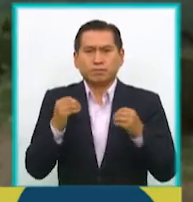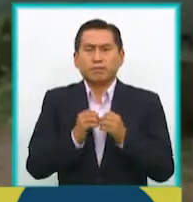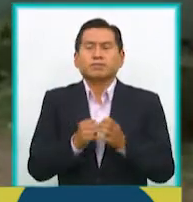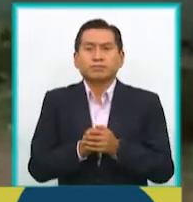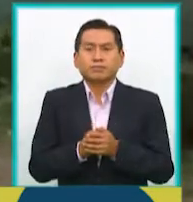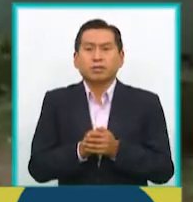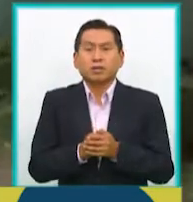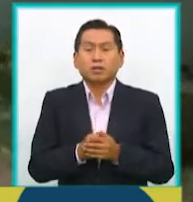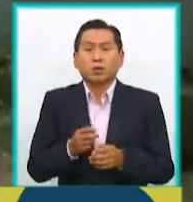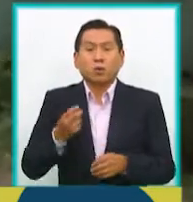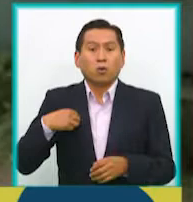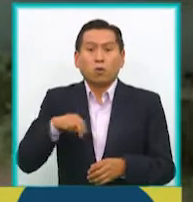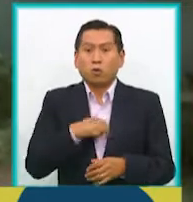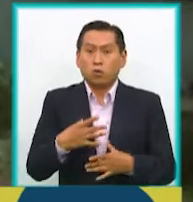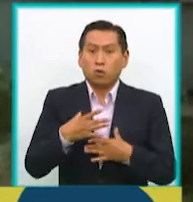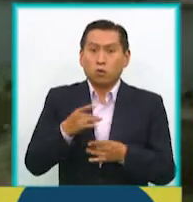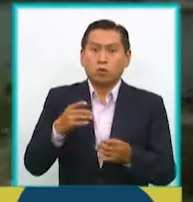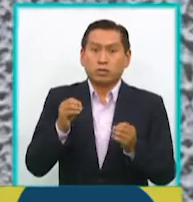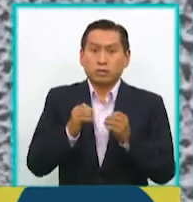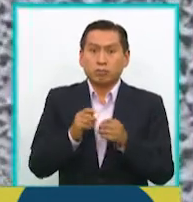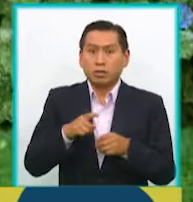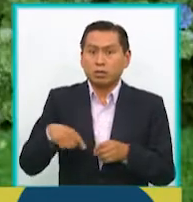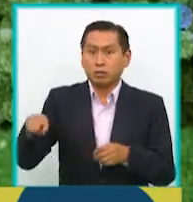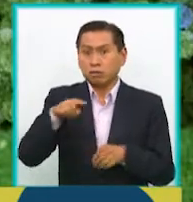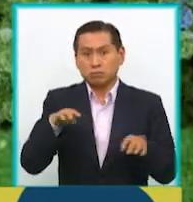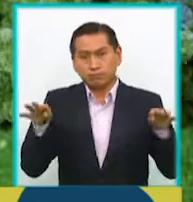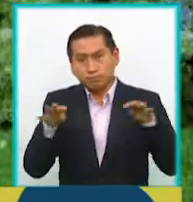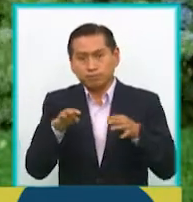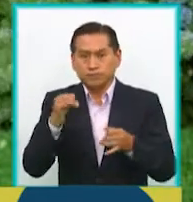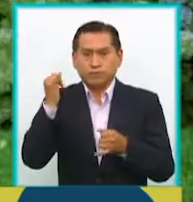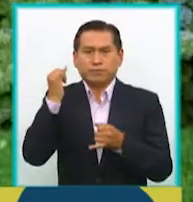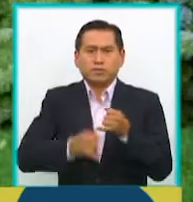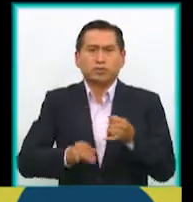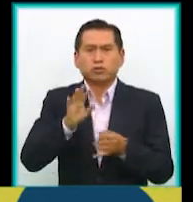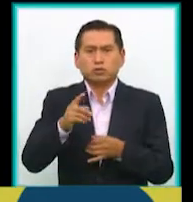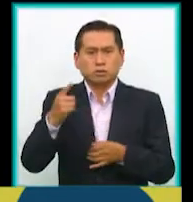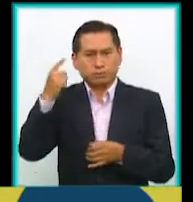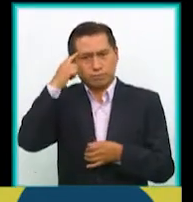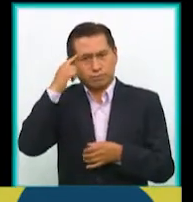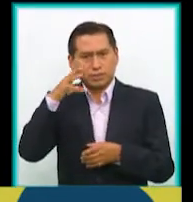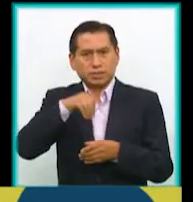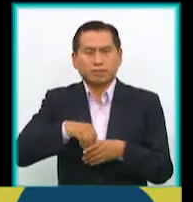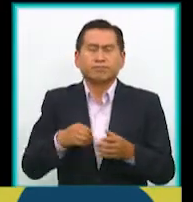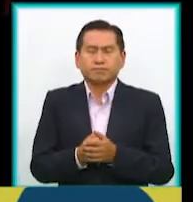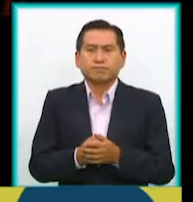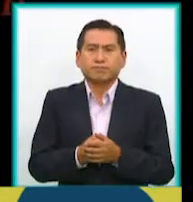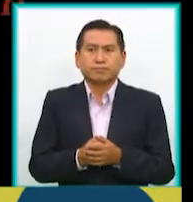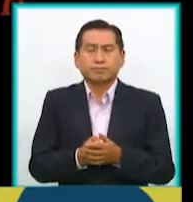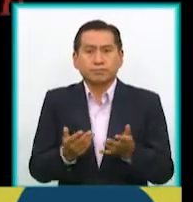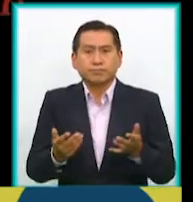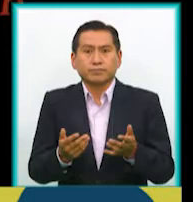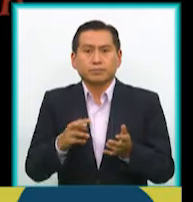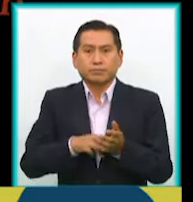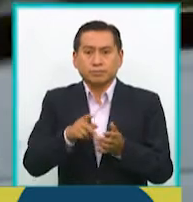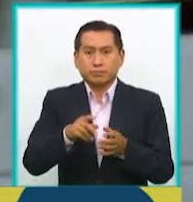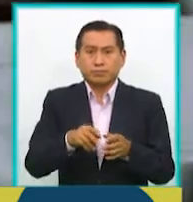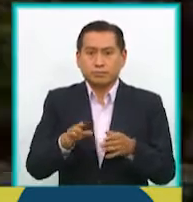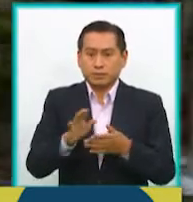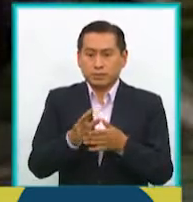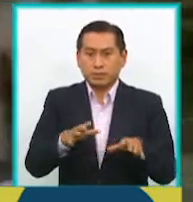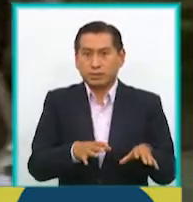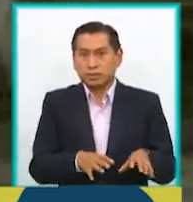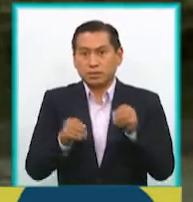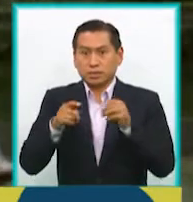nos gusta que el espectador termine de hilar la historia en su cabeza y que cuando salga del cine